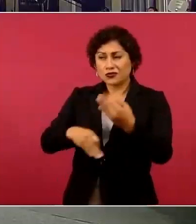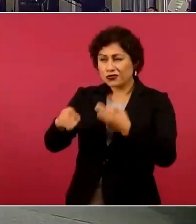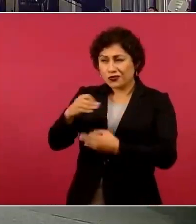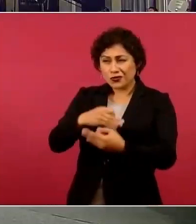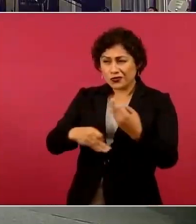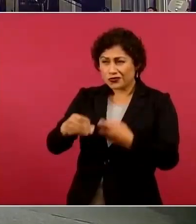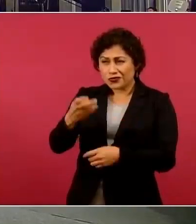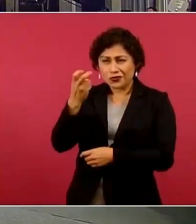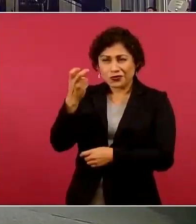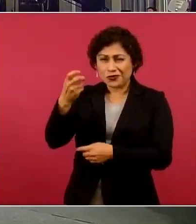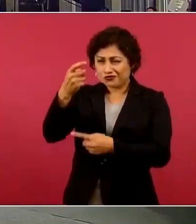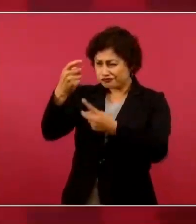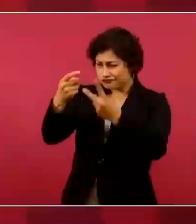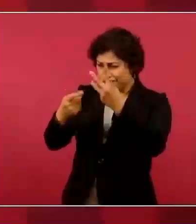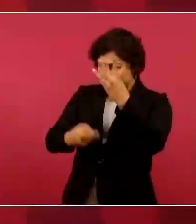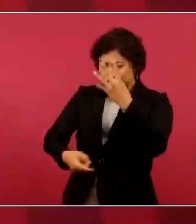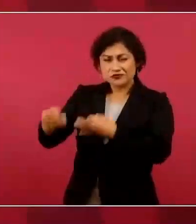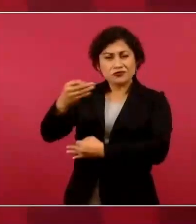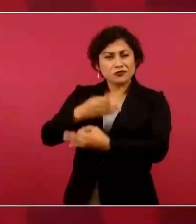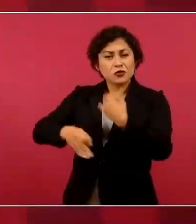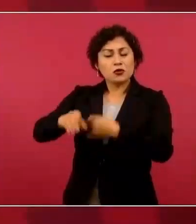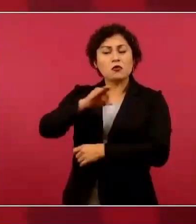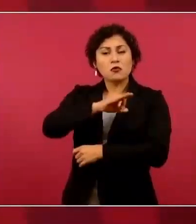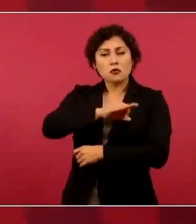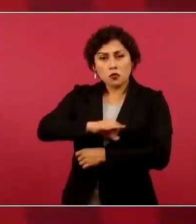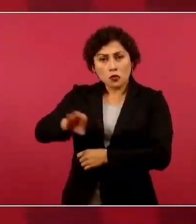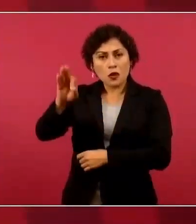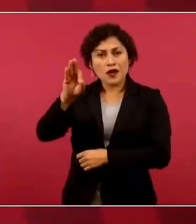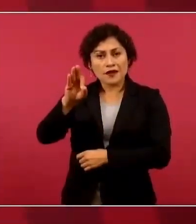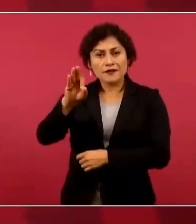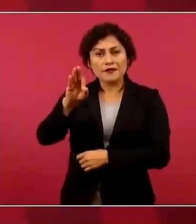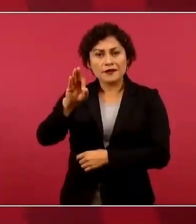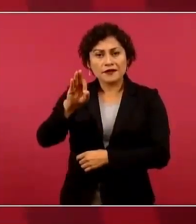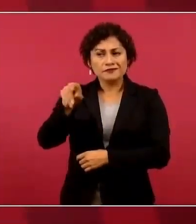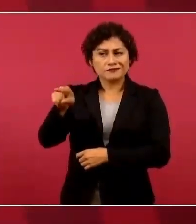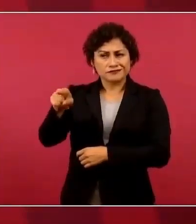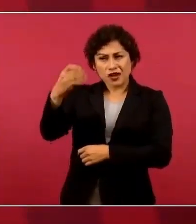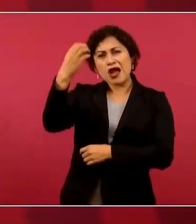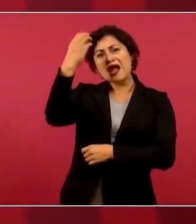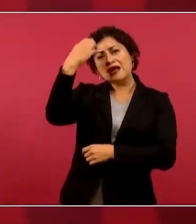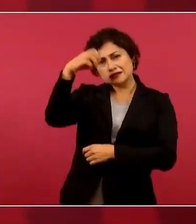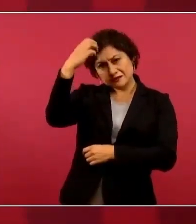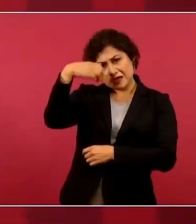experiencia política.